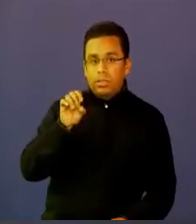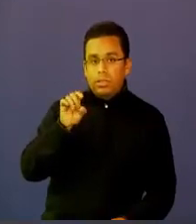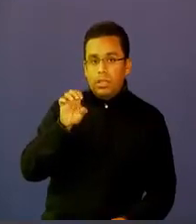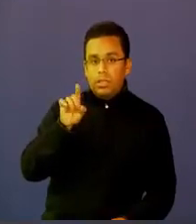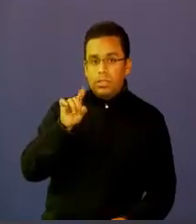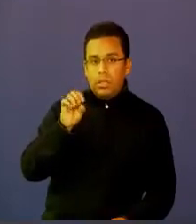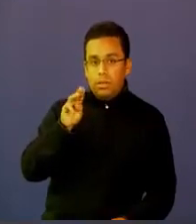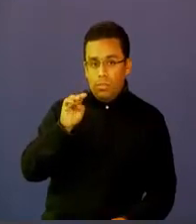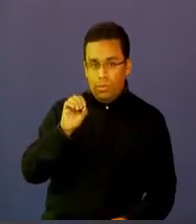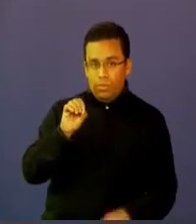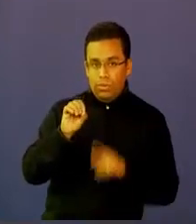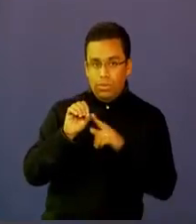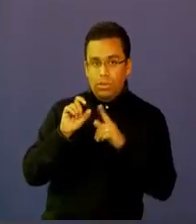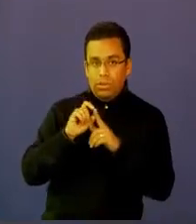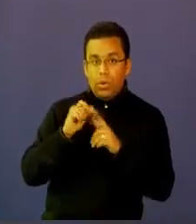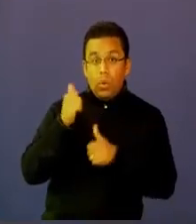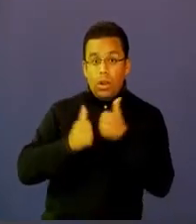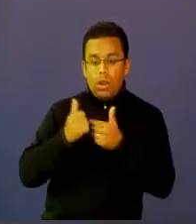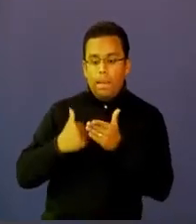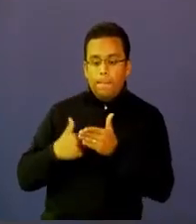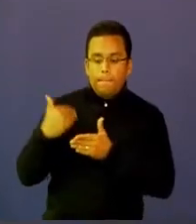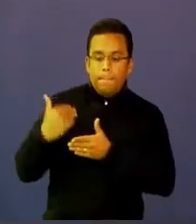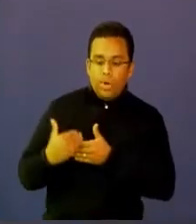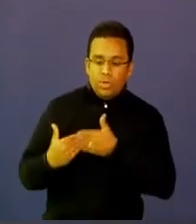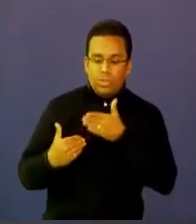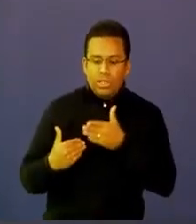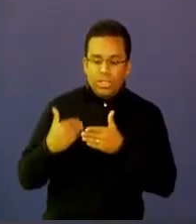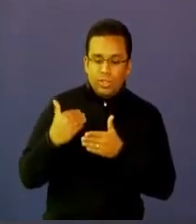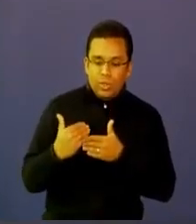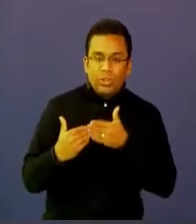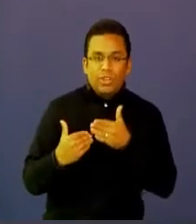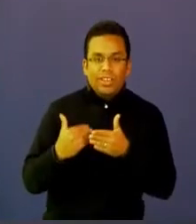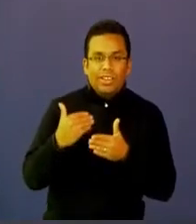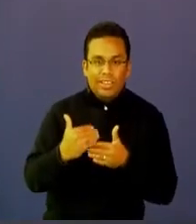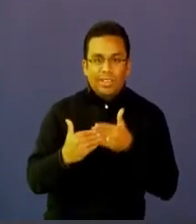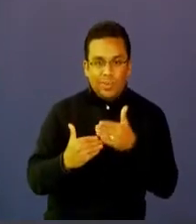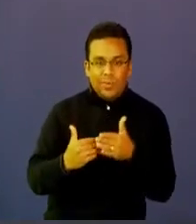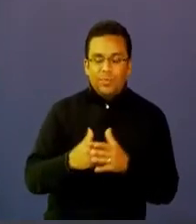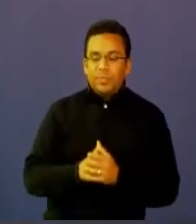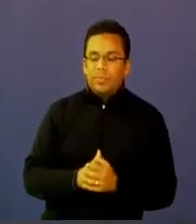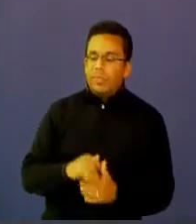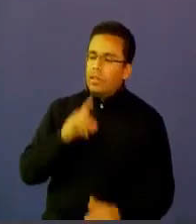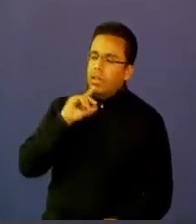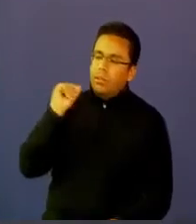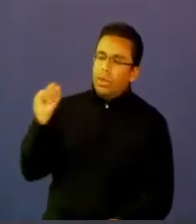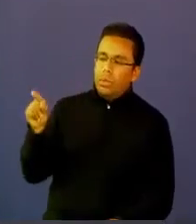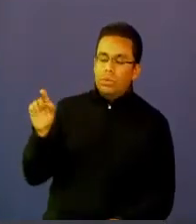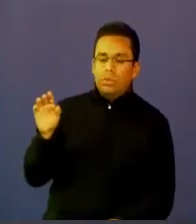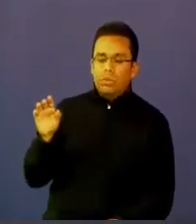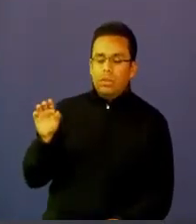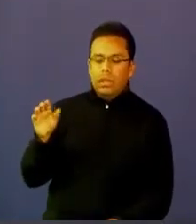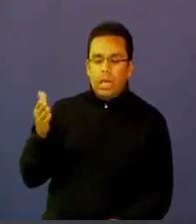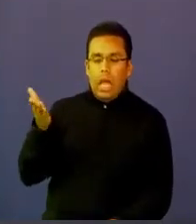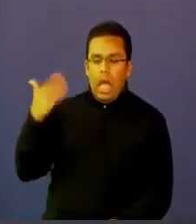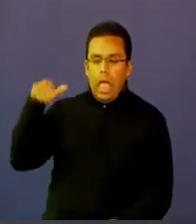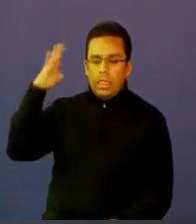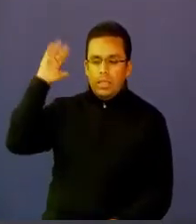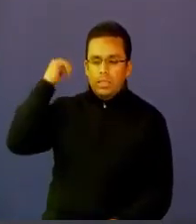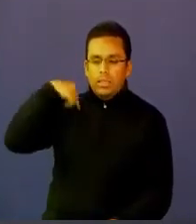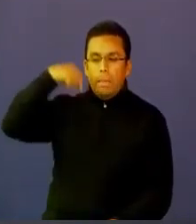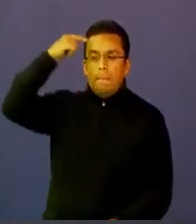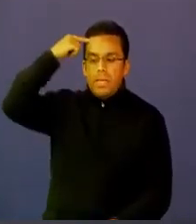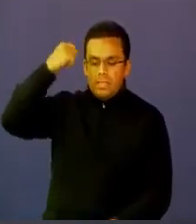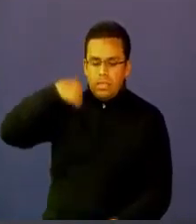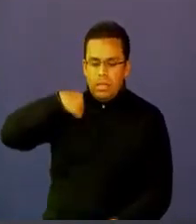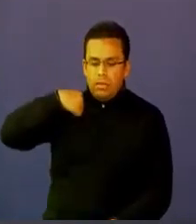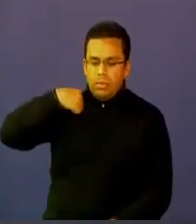clave del día y es proceso y en ese sentido yo le pregunto Carlos hemos pasado hemos evolucionado de ese